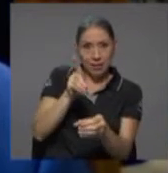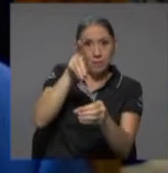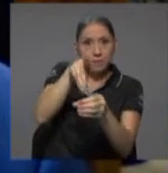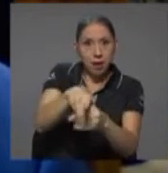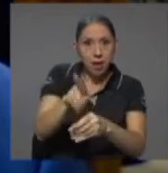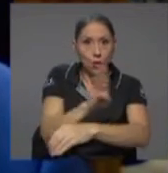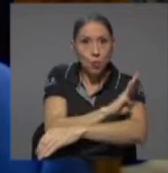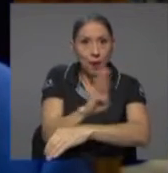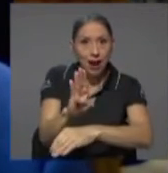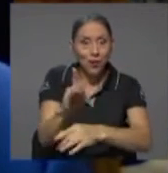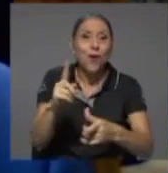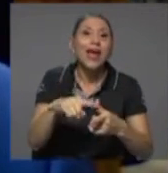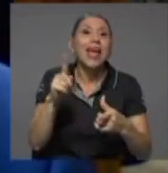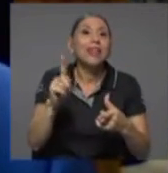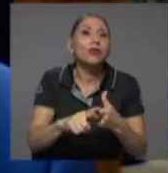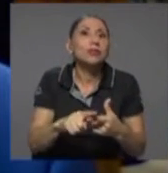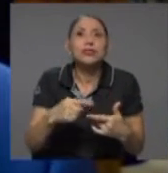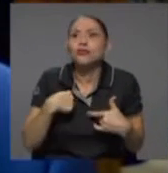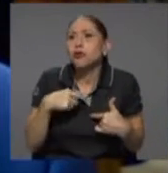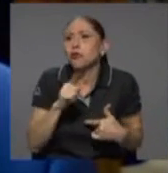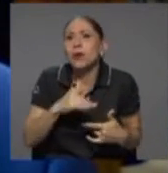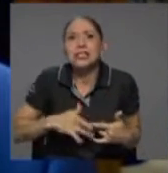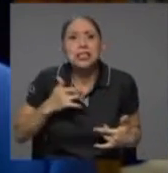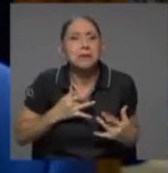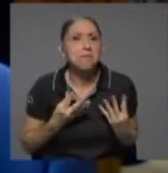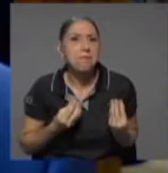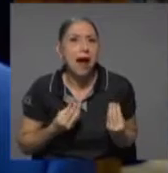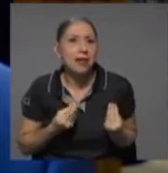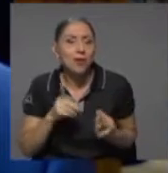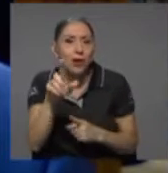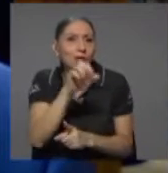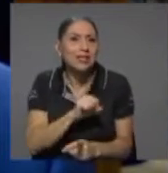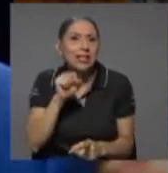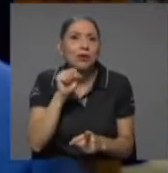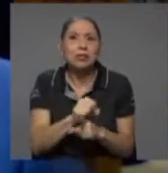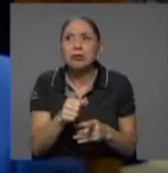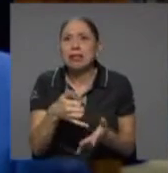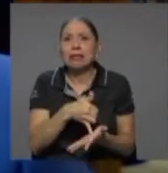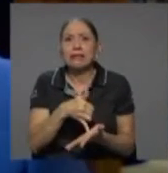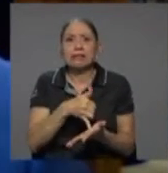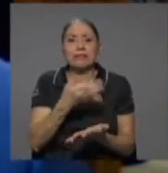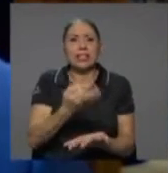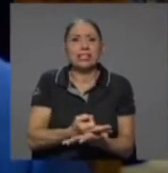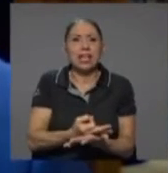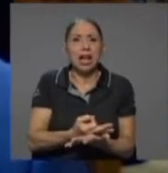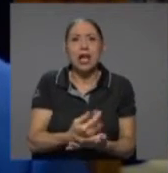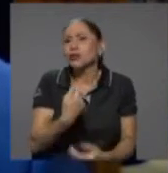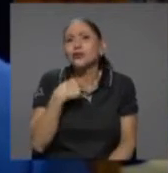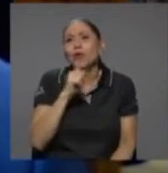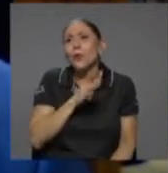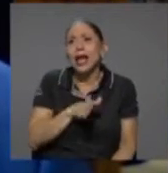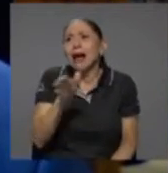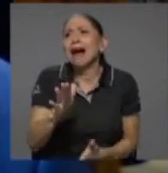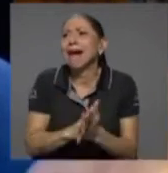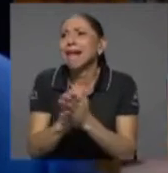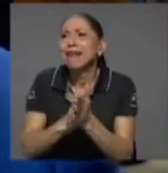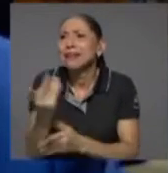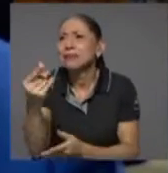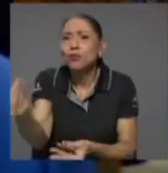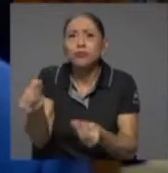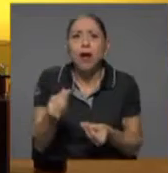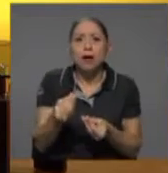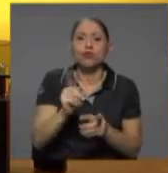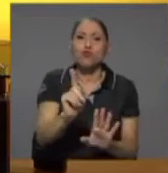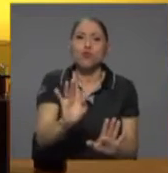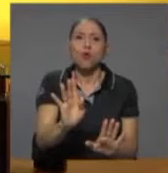reduce la probabilidad de que yo tenga pánico en una situación, digamos, de inestabilidad financiera y que yo corra a tratar de sacar los depósitos, porque yo sé